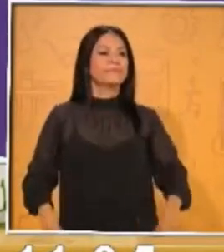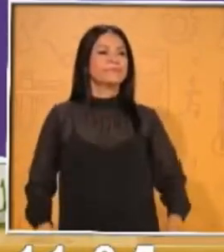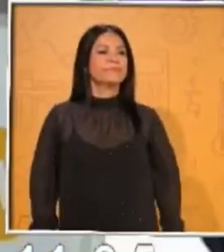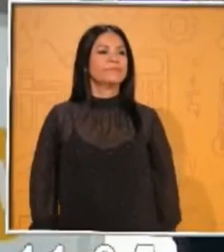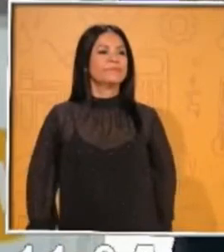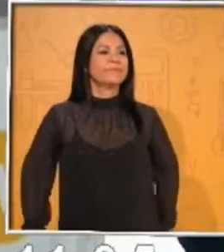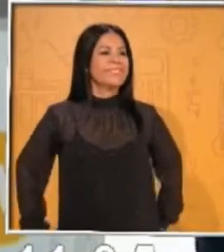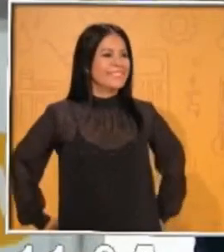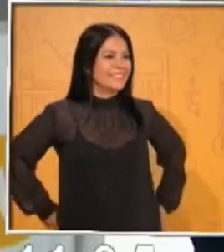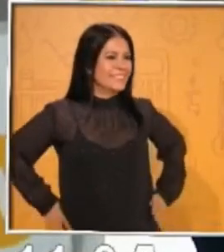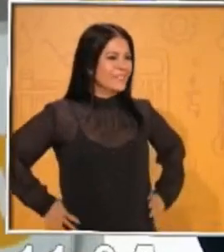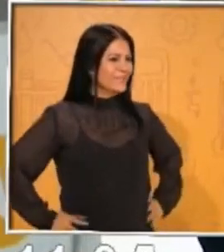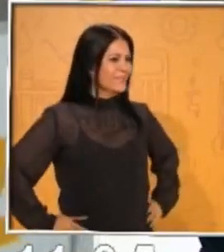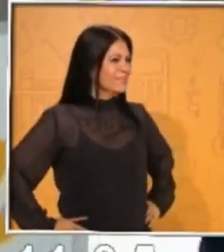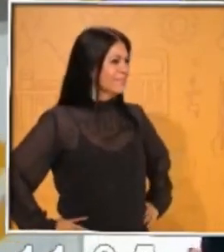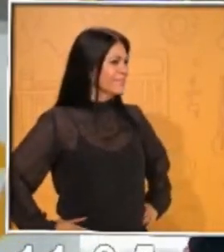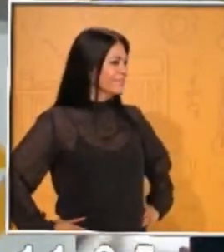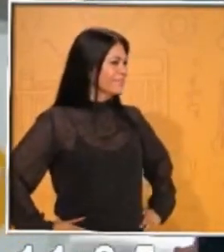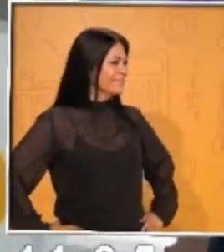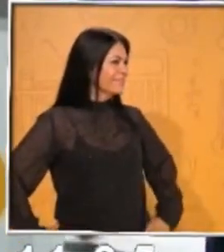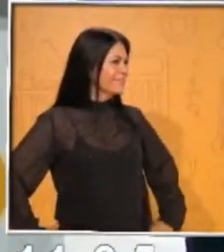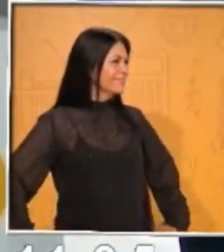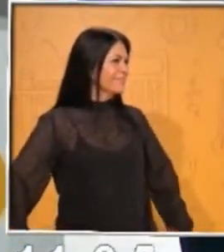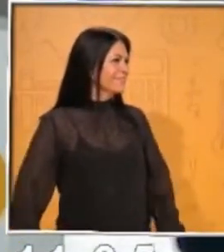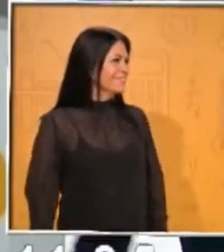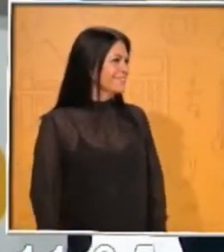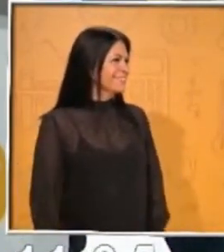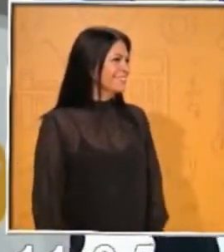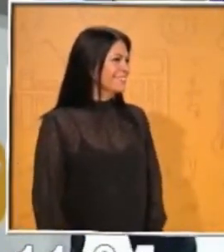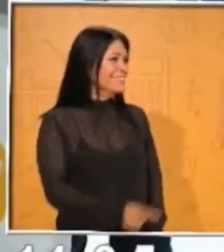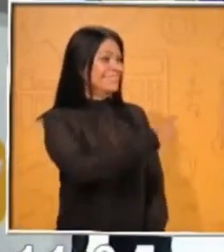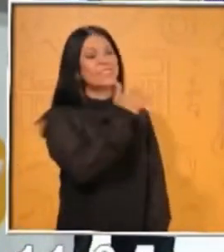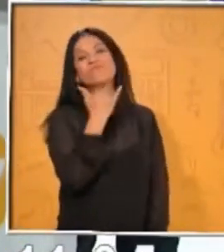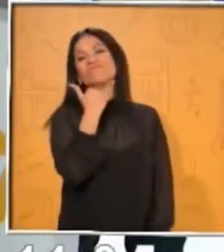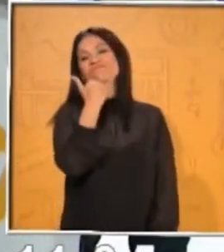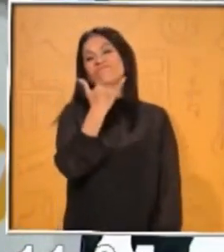A ver maestra, yo ya había hecho mil. Me equivoqué. ¡Ja, ja!